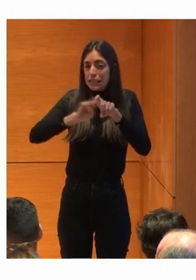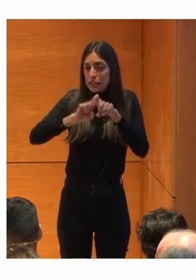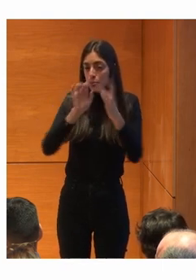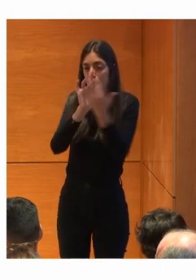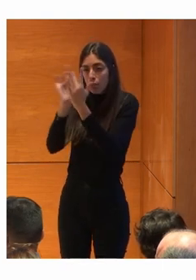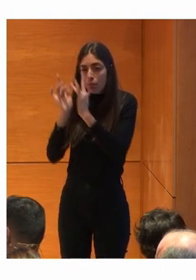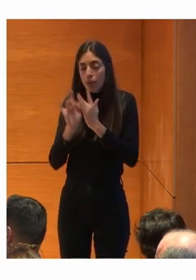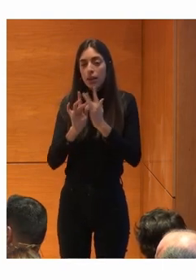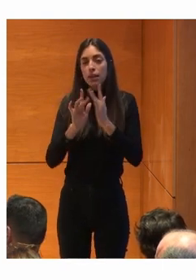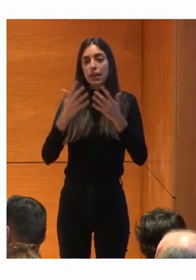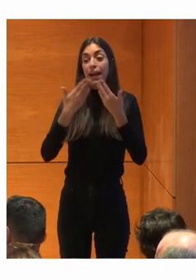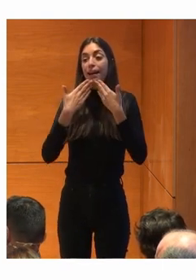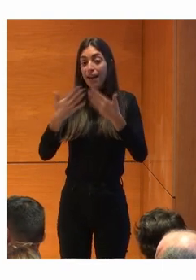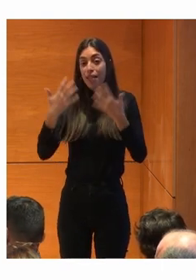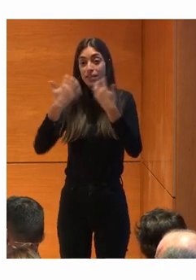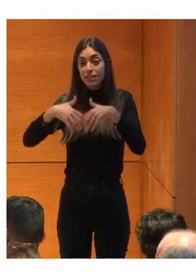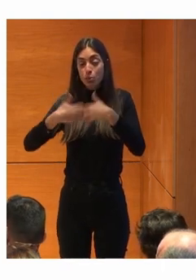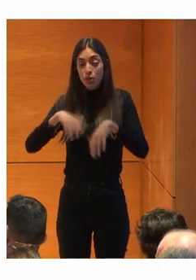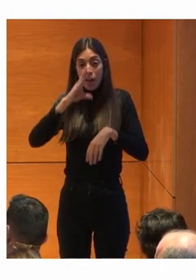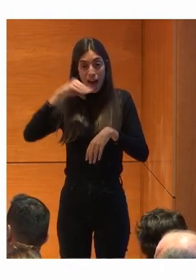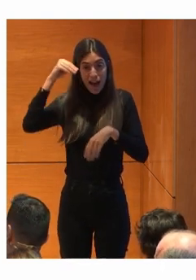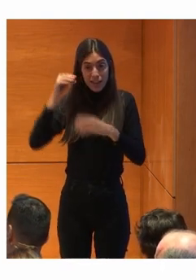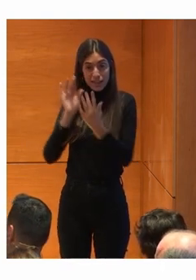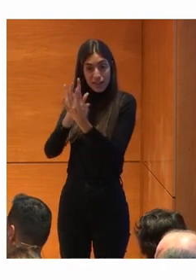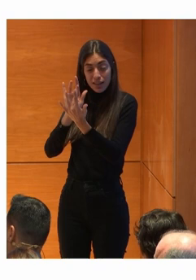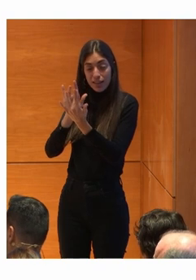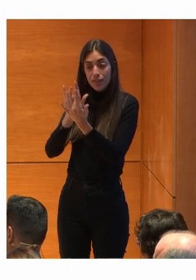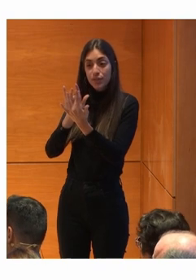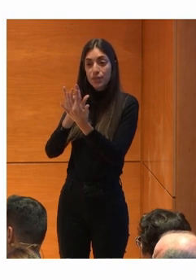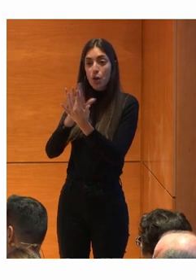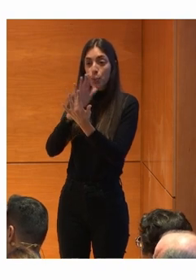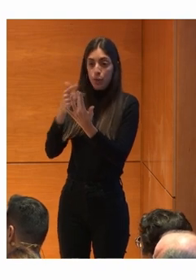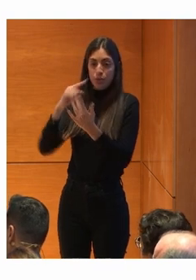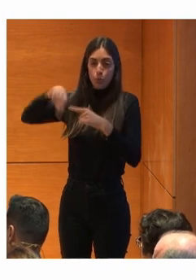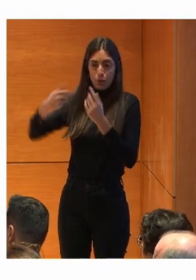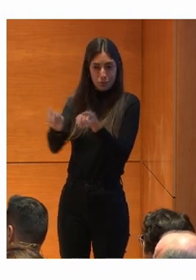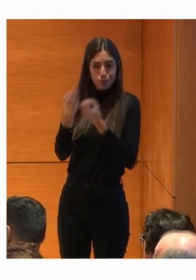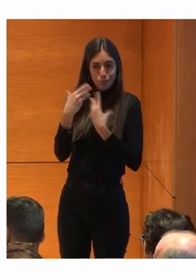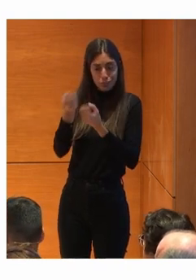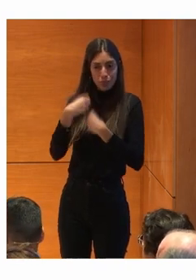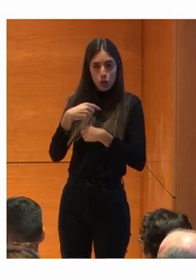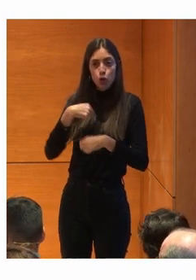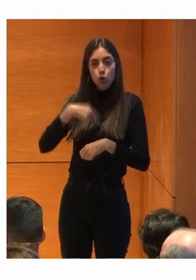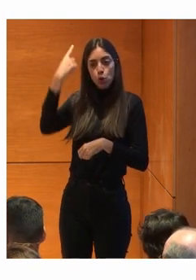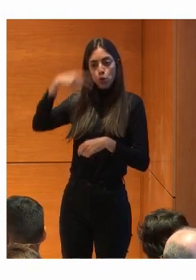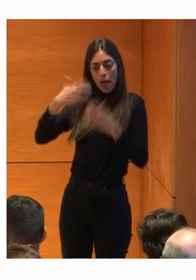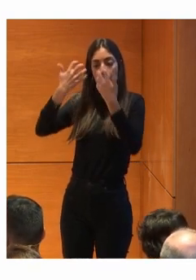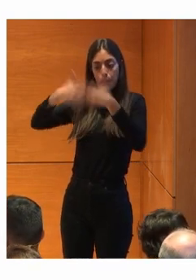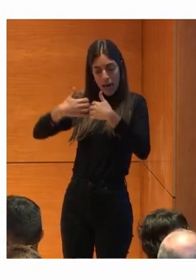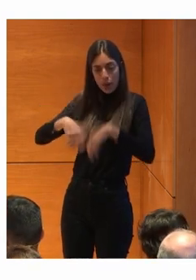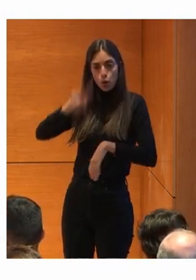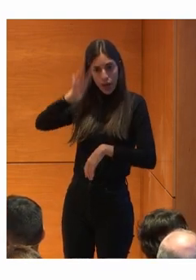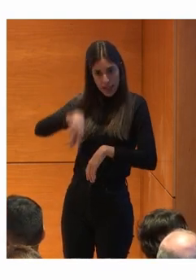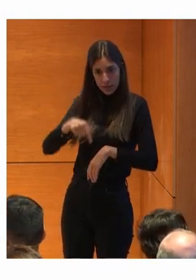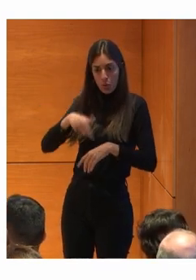el dispositivo Era más Como nos relataban Después ellas y ellos Como un Sé que es un aparato Que no es una persona